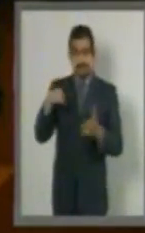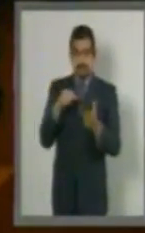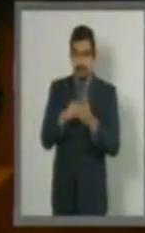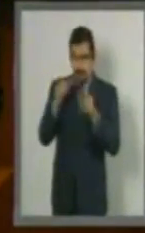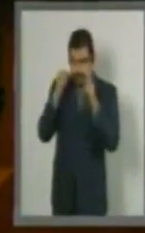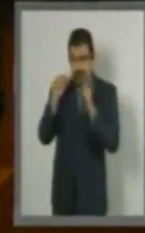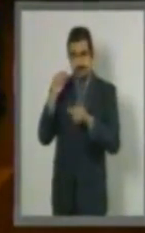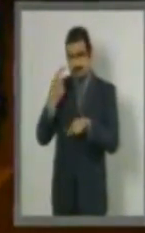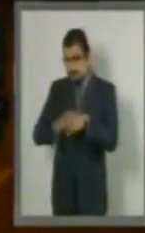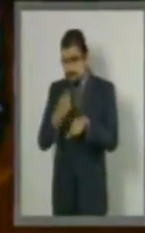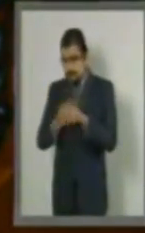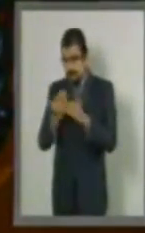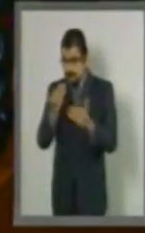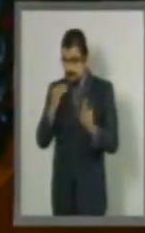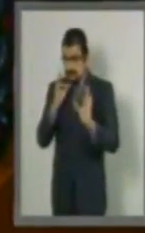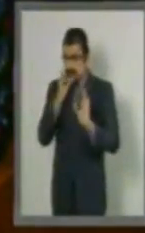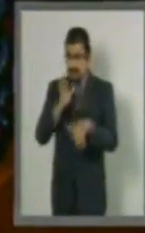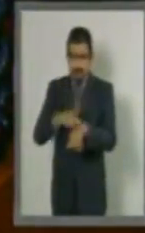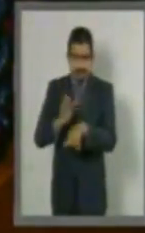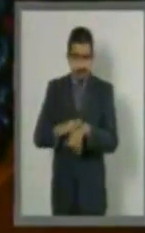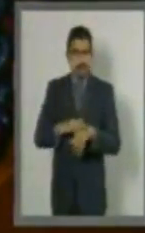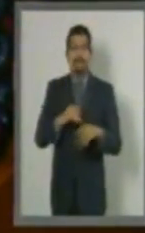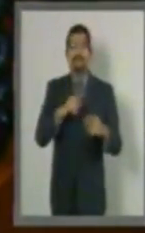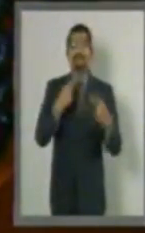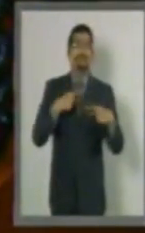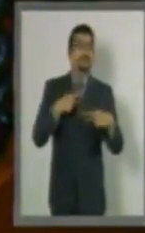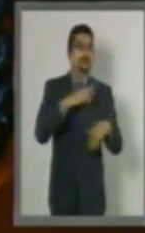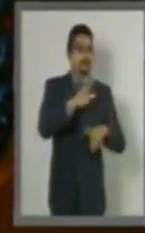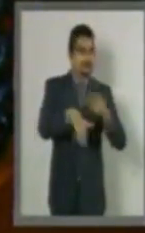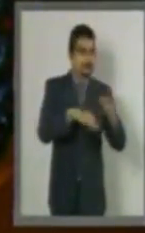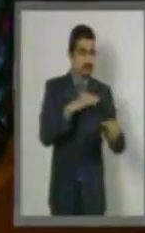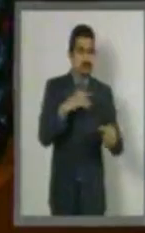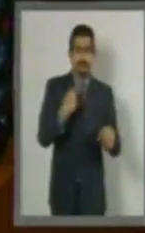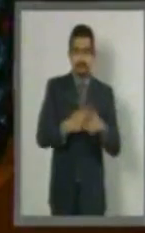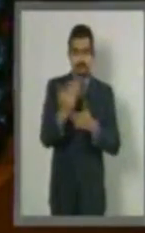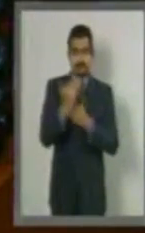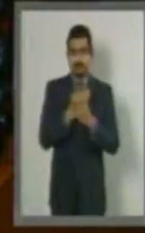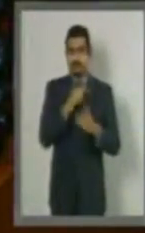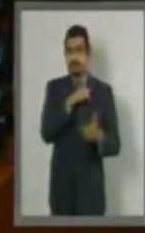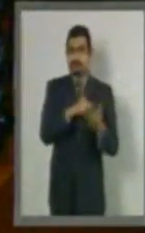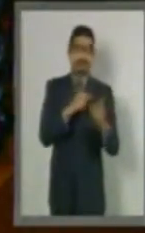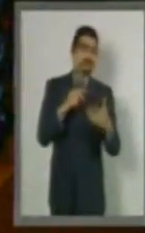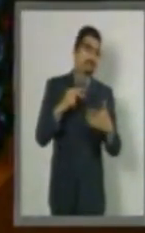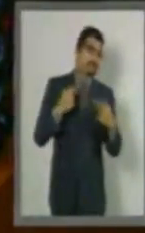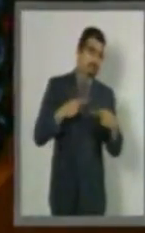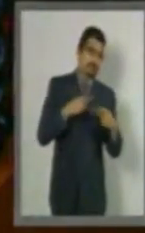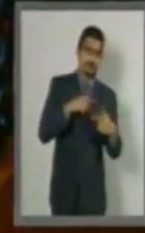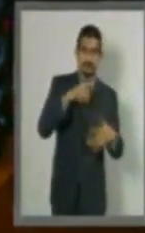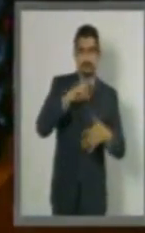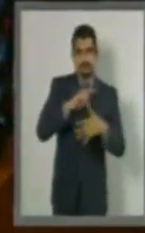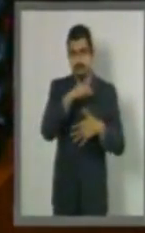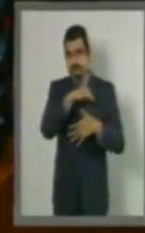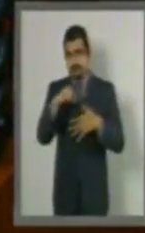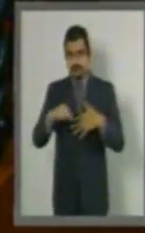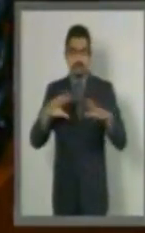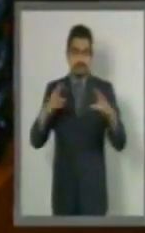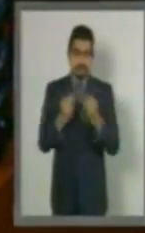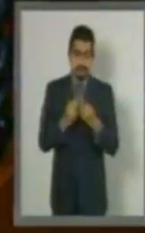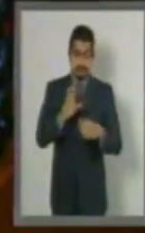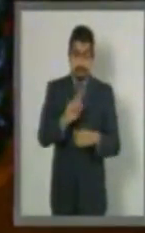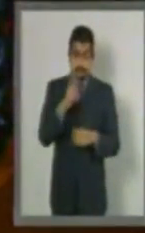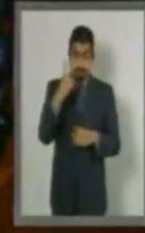Enfermedades reveló que el número de muertes por enfermedades cardiovasculares entre hispanos y latinos aumentó 32